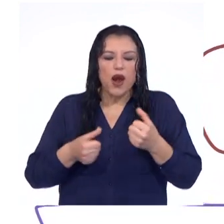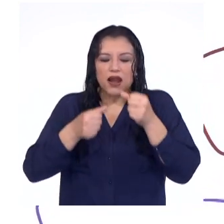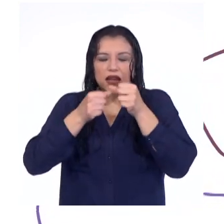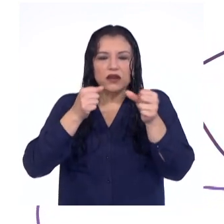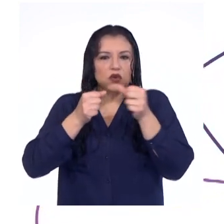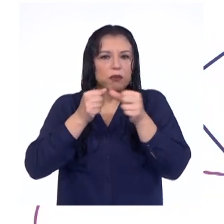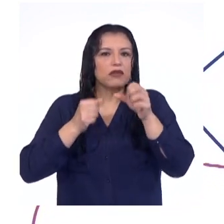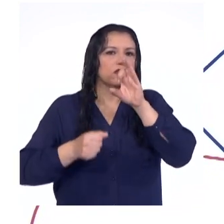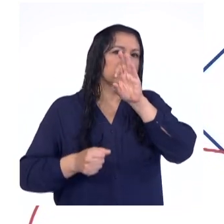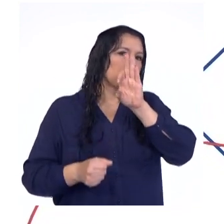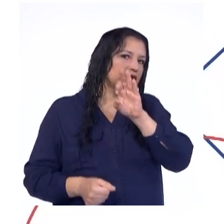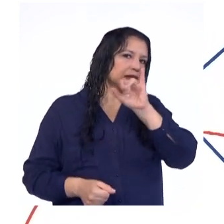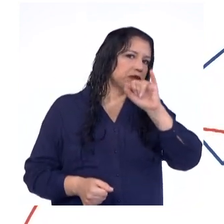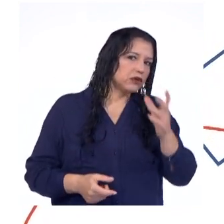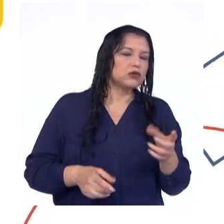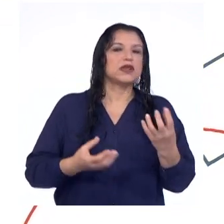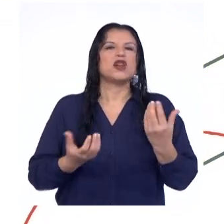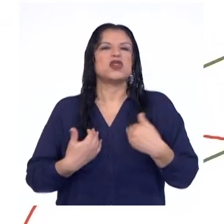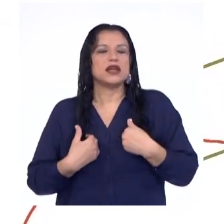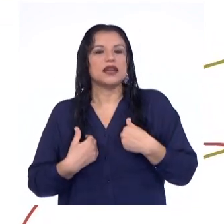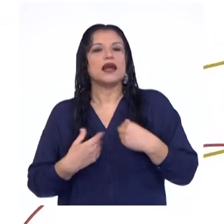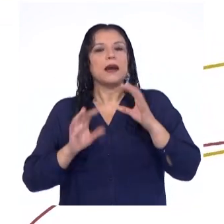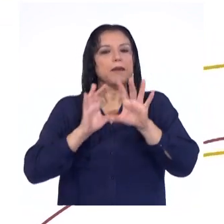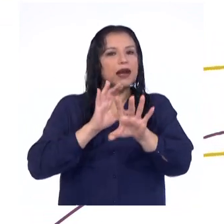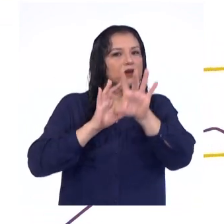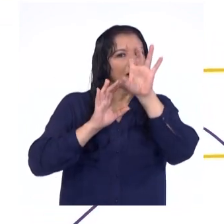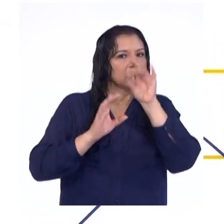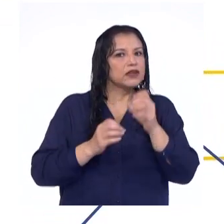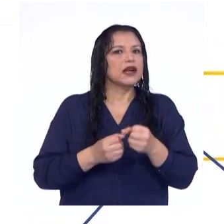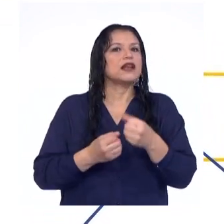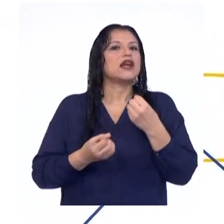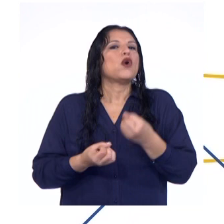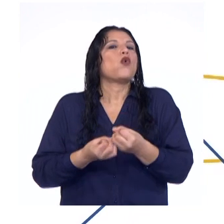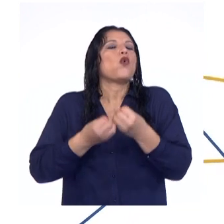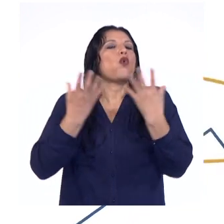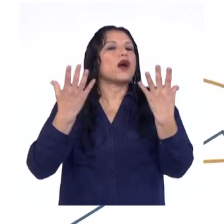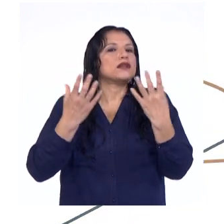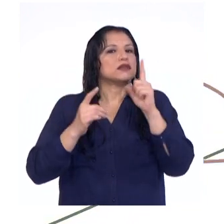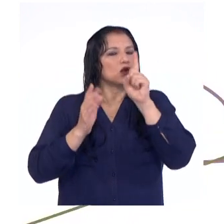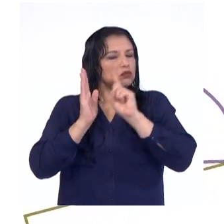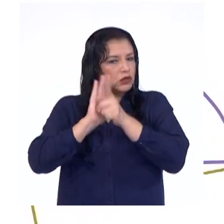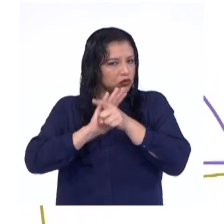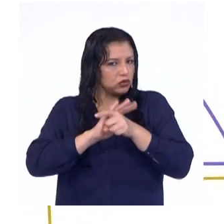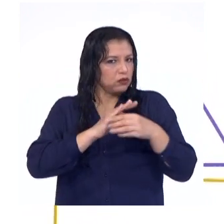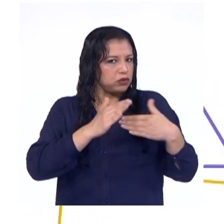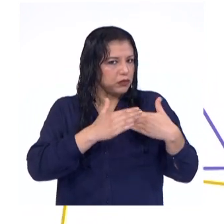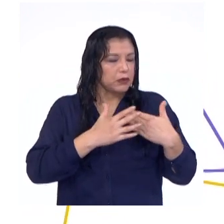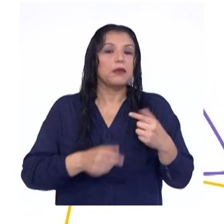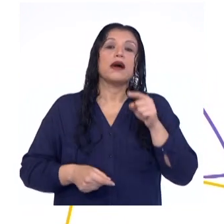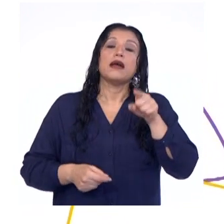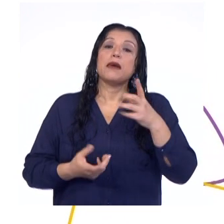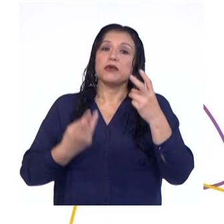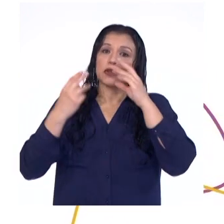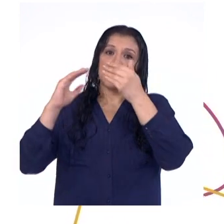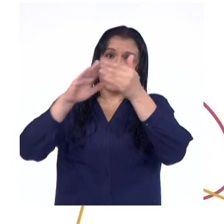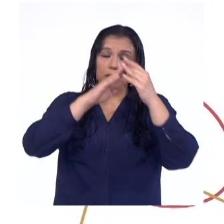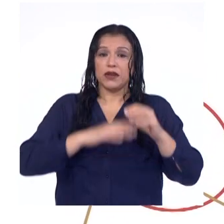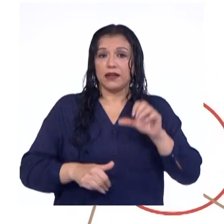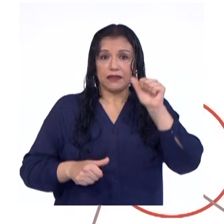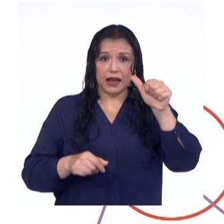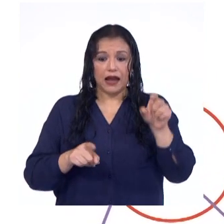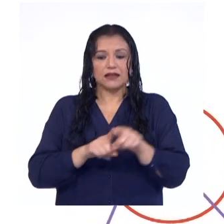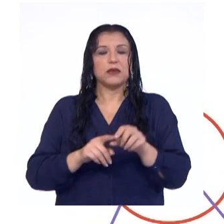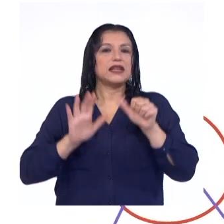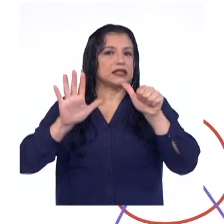absoluta acumulada lo contiene para identificar el número de pulsaciones por minuto. Vemos que en la comunidad A es